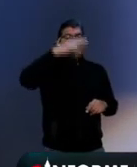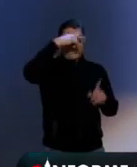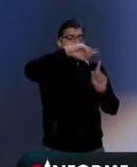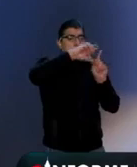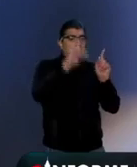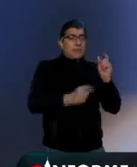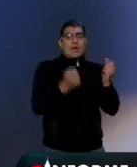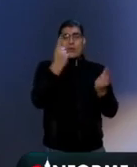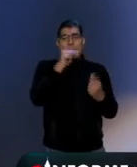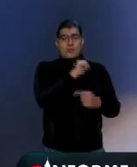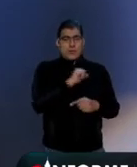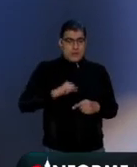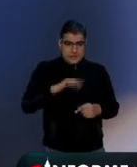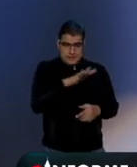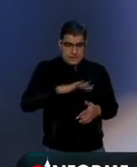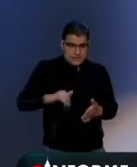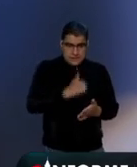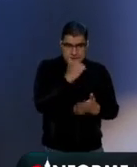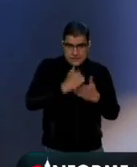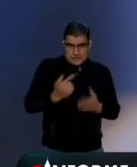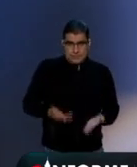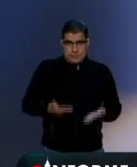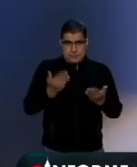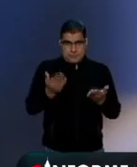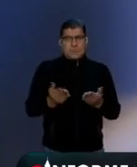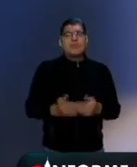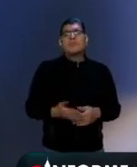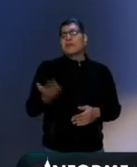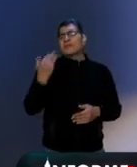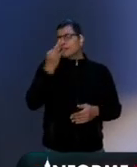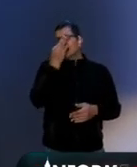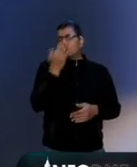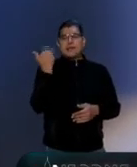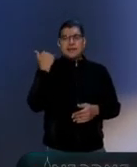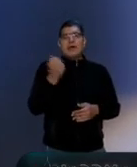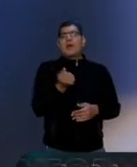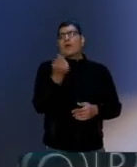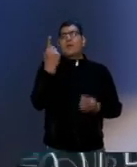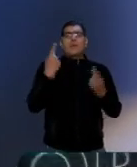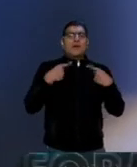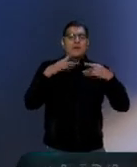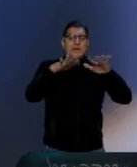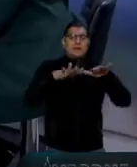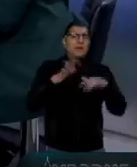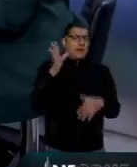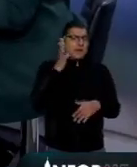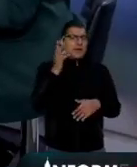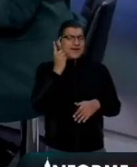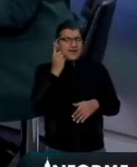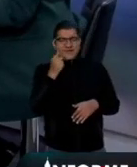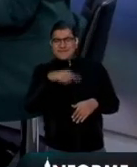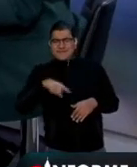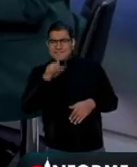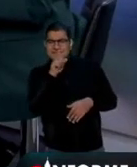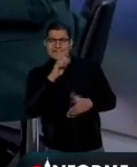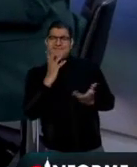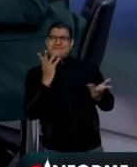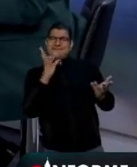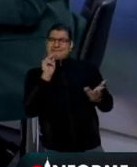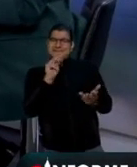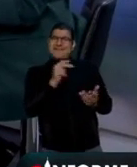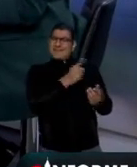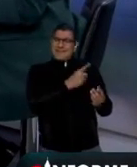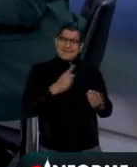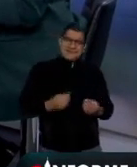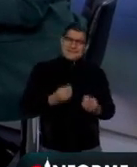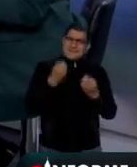alcaldías de la Ciudad de México. Hace poco yo escuchaba que algunos legisladores de oposición decían es que no le